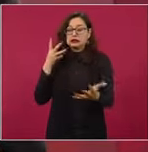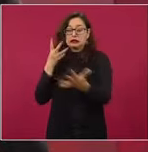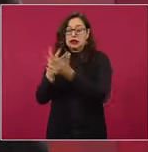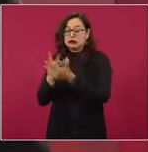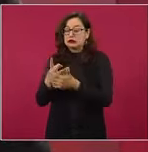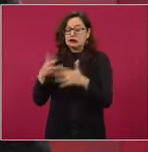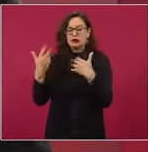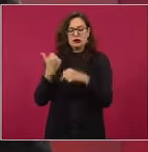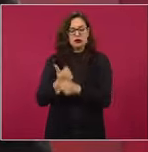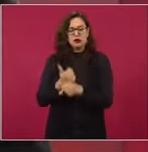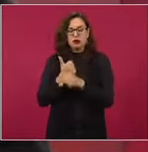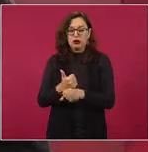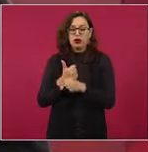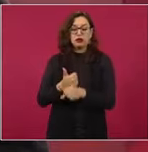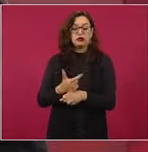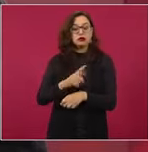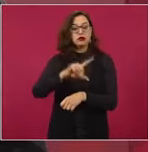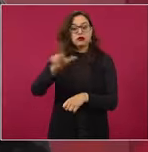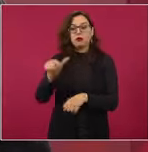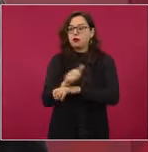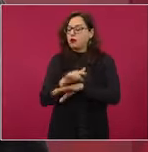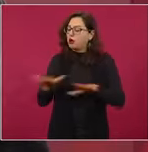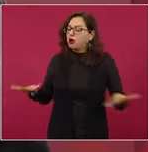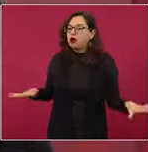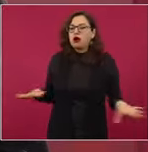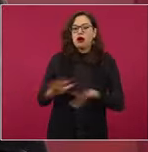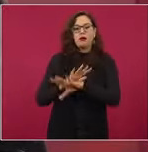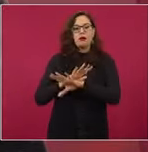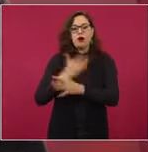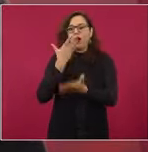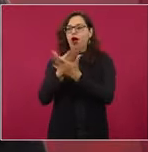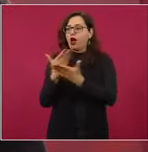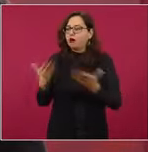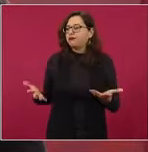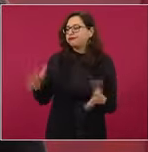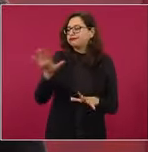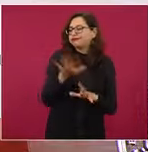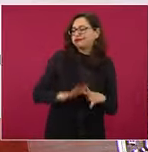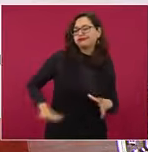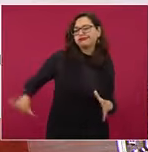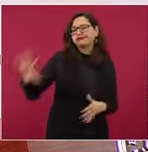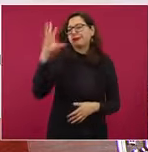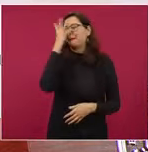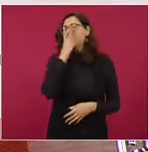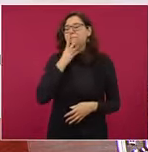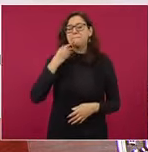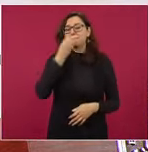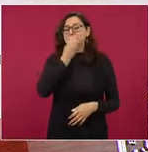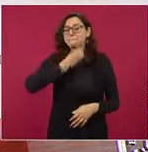es de las regiones más bellas del mundo.